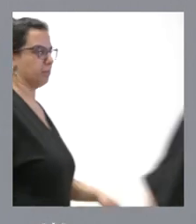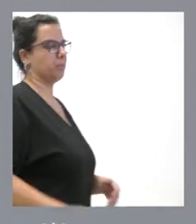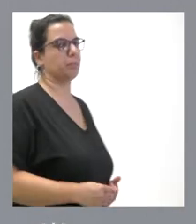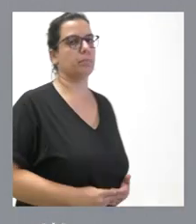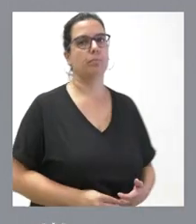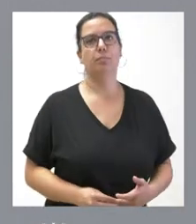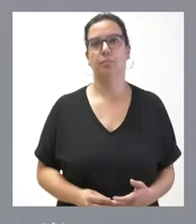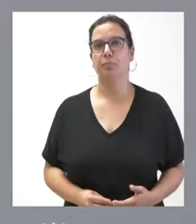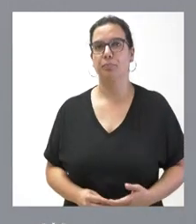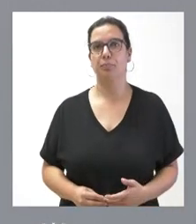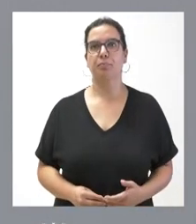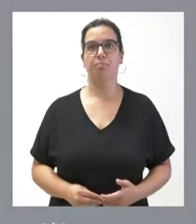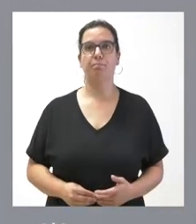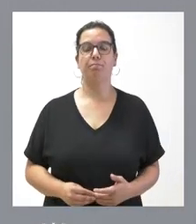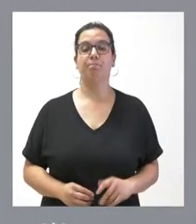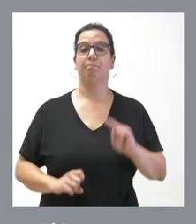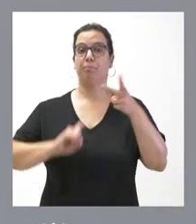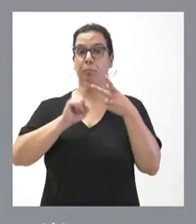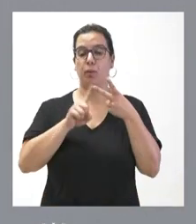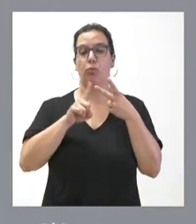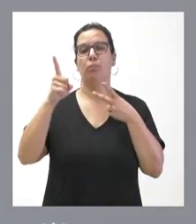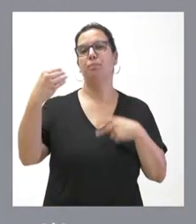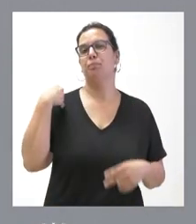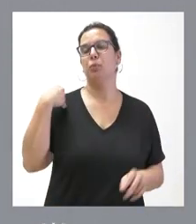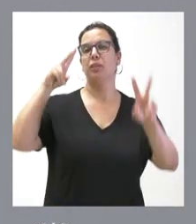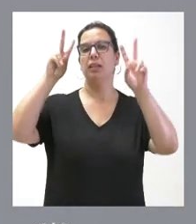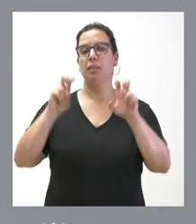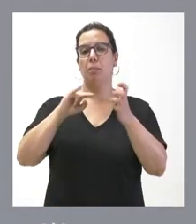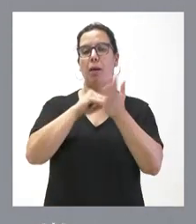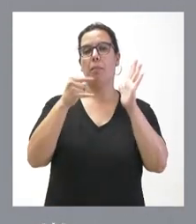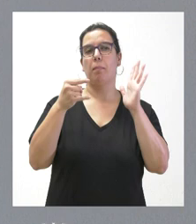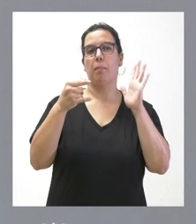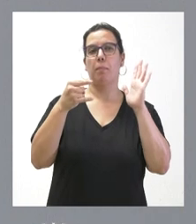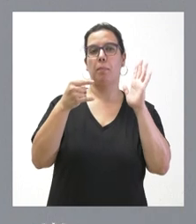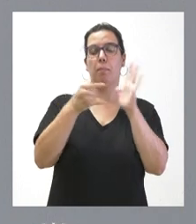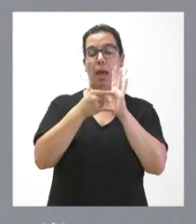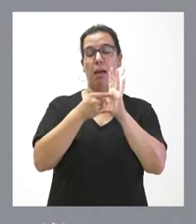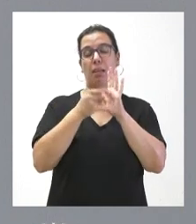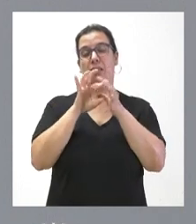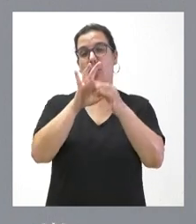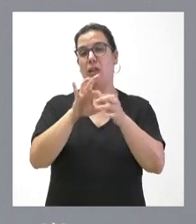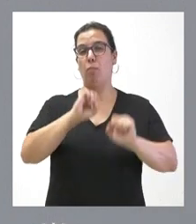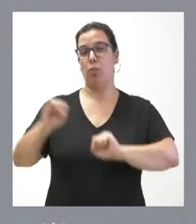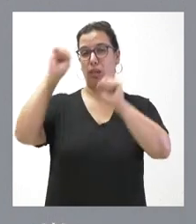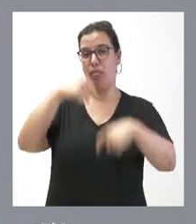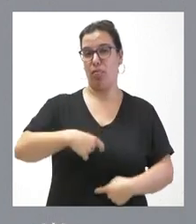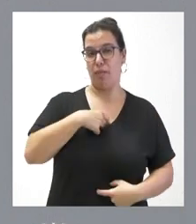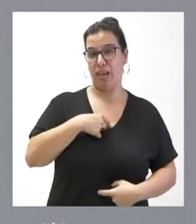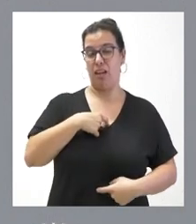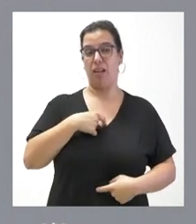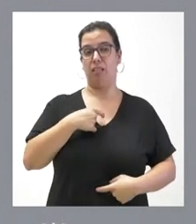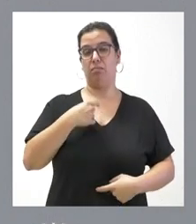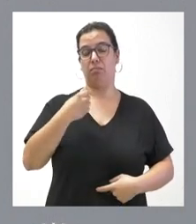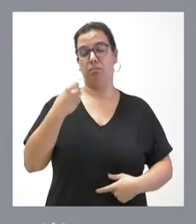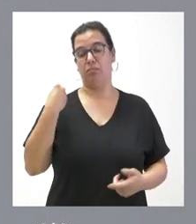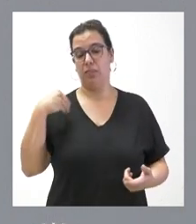eliminación del plan cal en lo que tiene que ver con protección civil y la